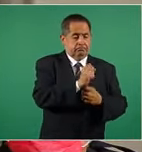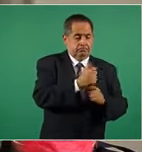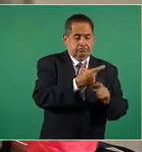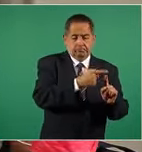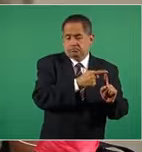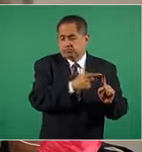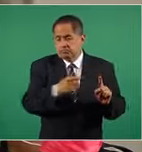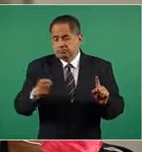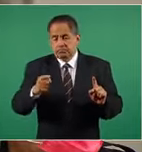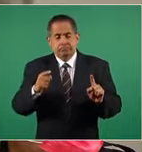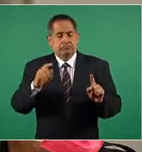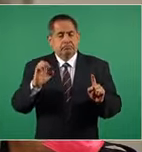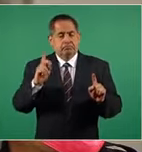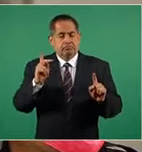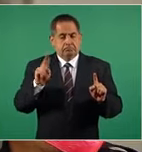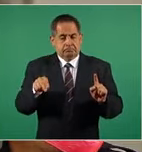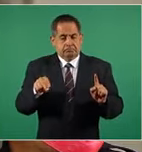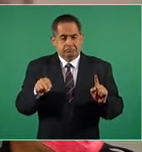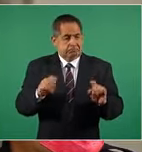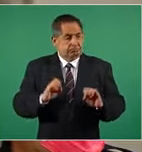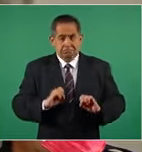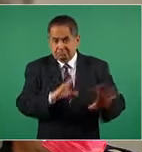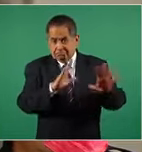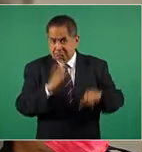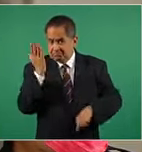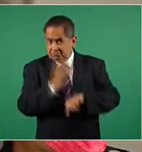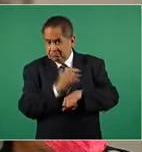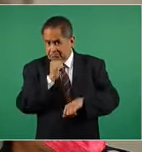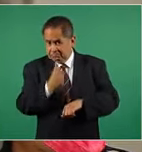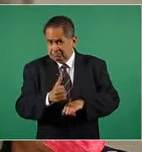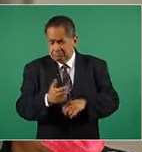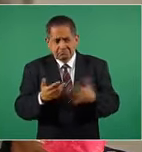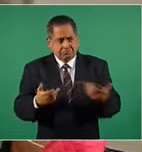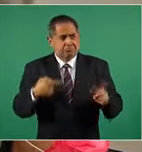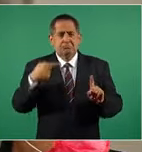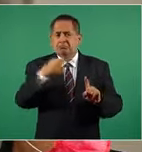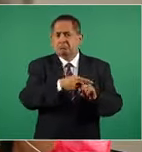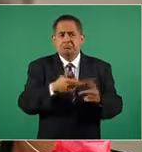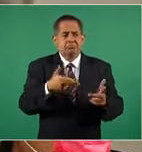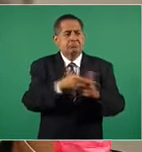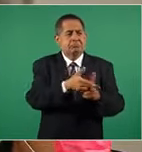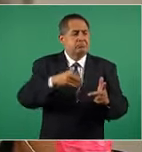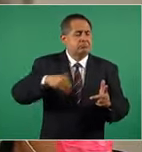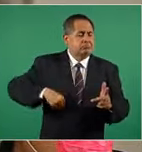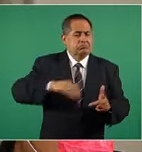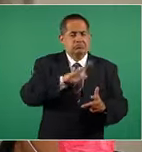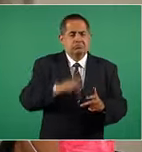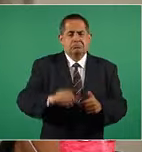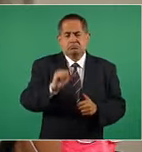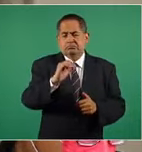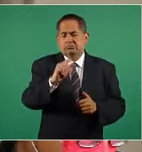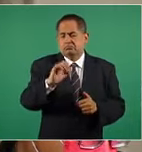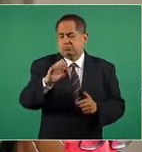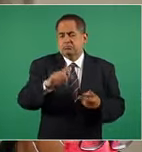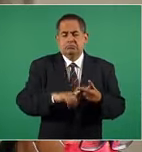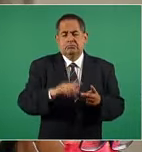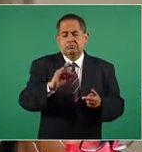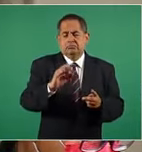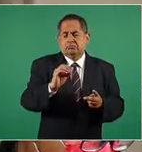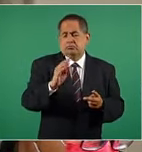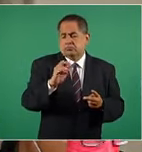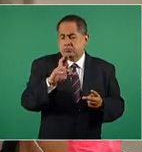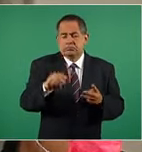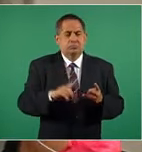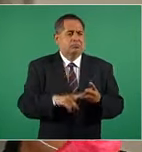van a quedar intocables después de la matanza de Acteal, el Fobaproa, el saqueo,